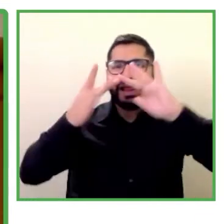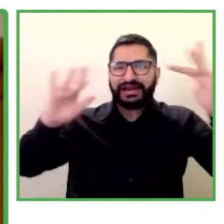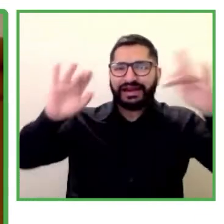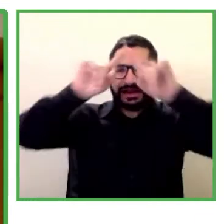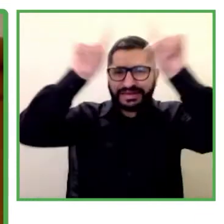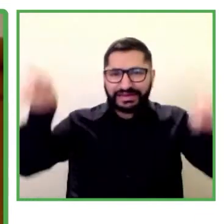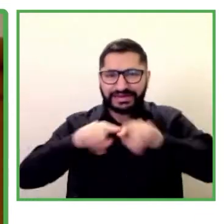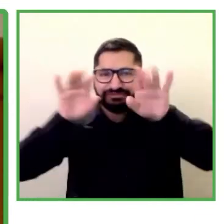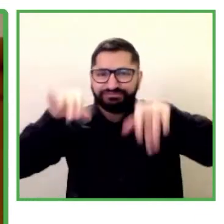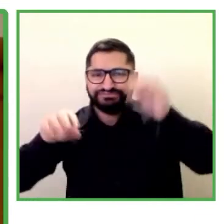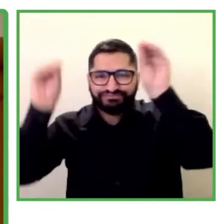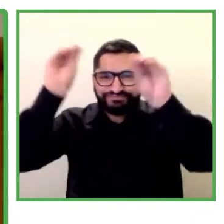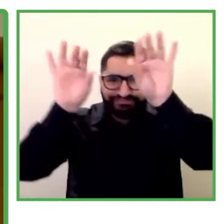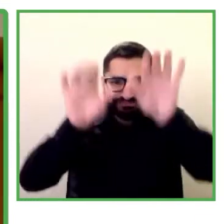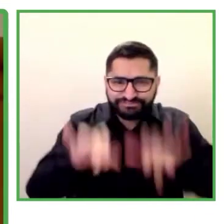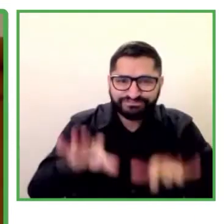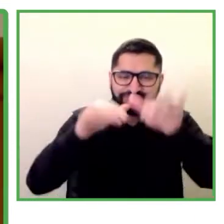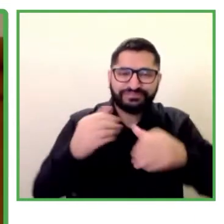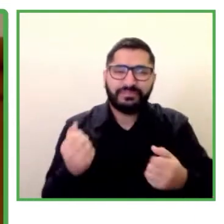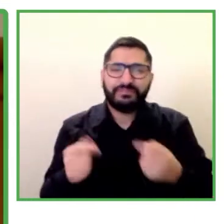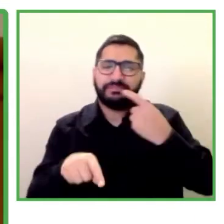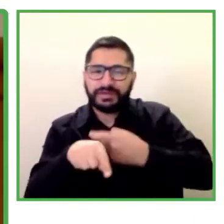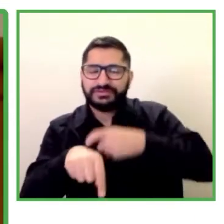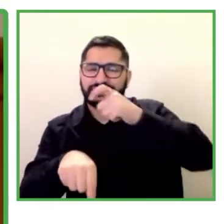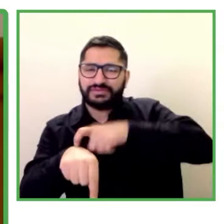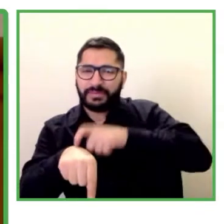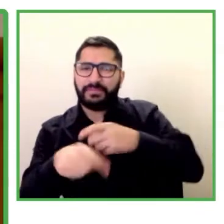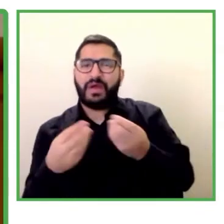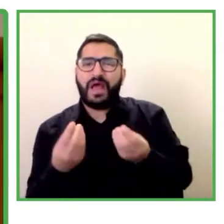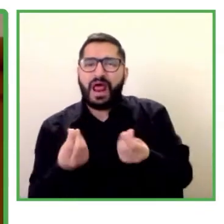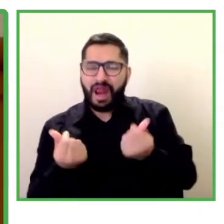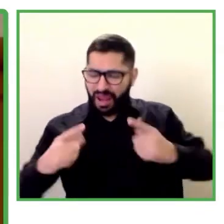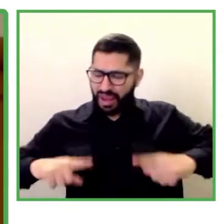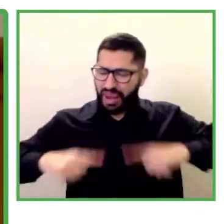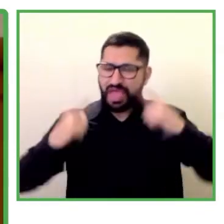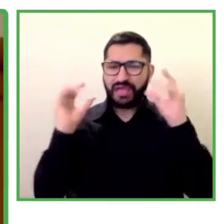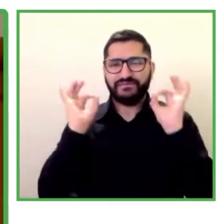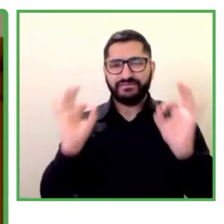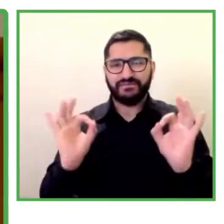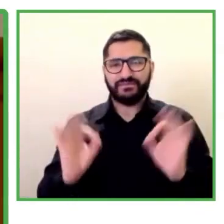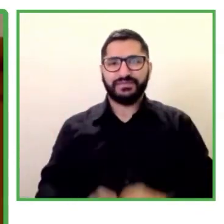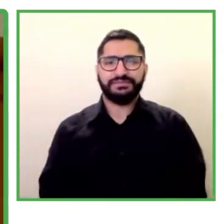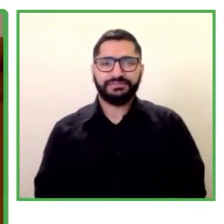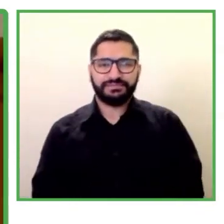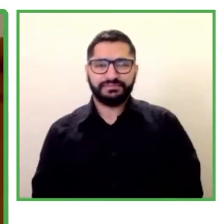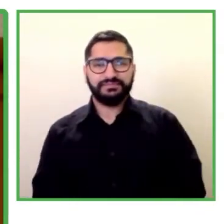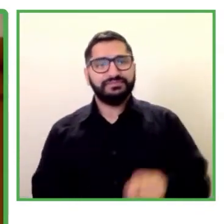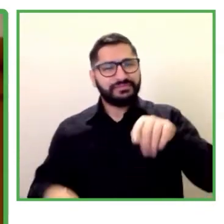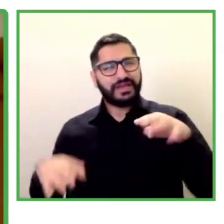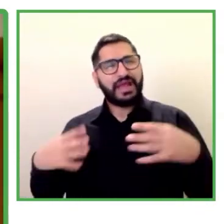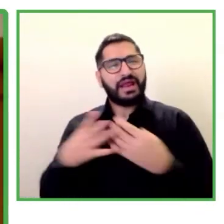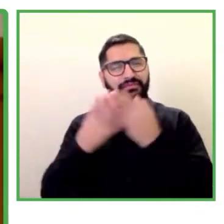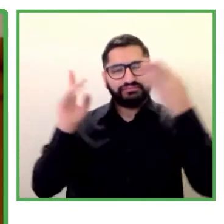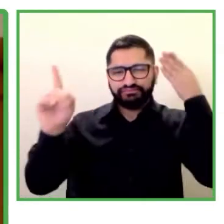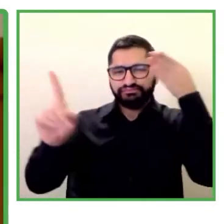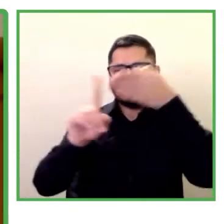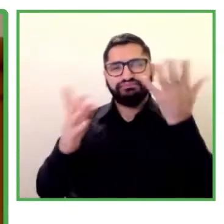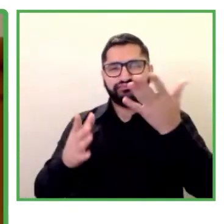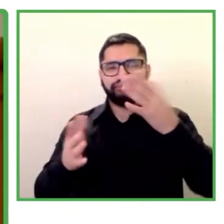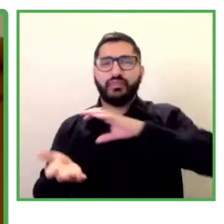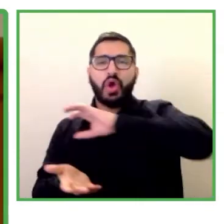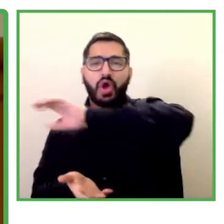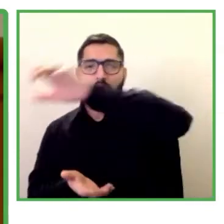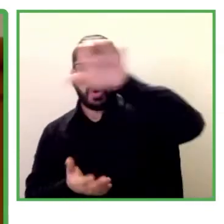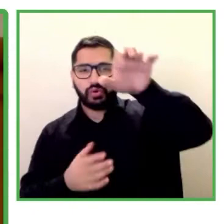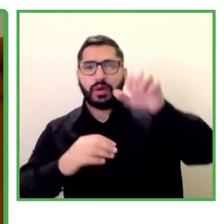de esas empresas de manera individual. Estas redes nacionales de empresas inclusivas, de las que vamos a hablar en la sesión de hoy,